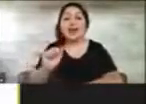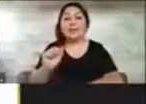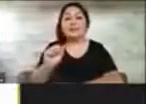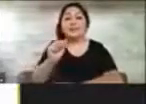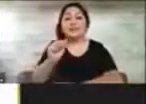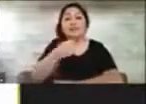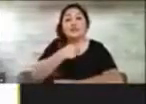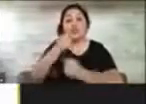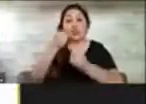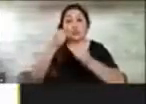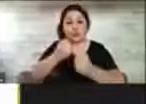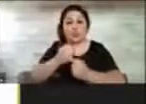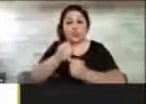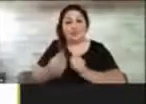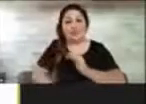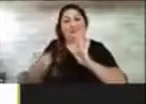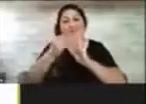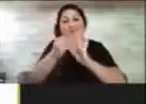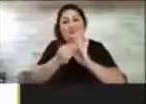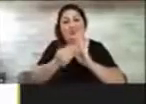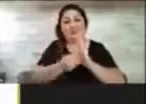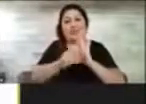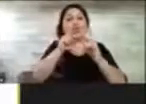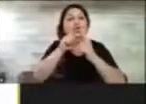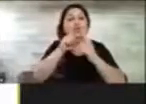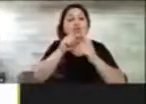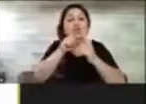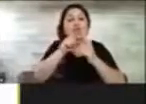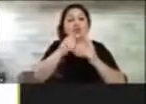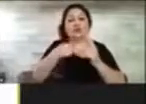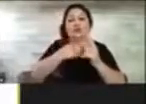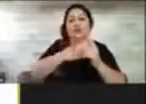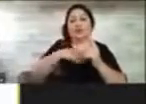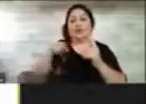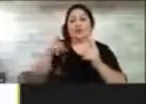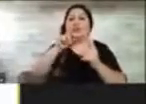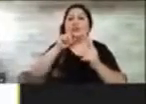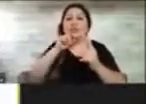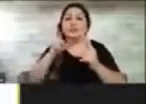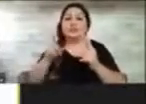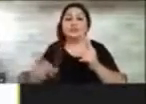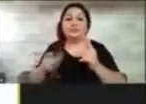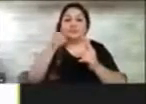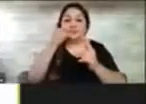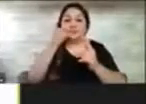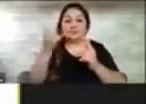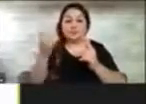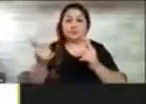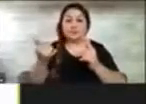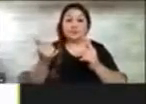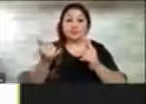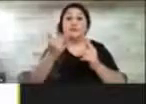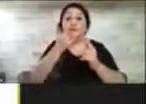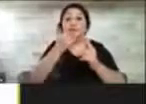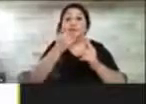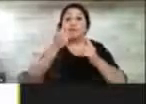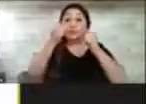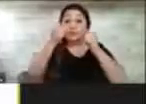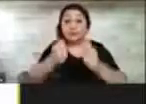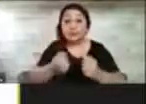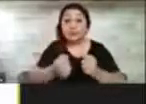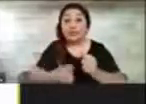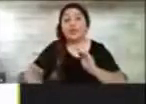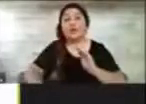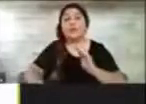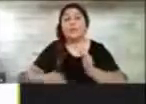mi mamá quiere usar. También, pasa la siguiente, favor, Almu. También puedo definir cosas más